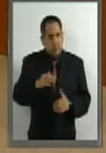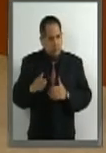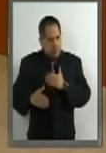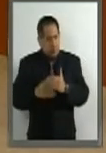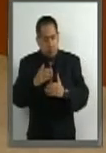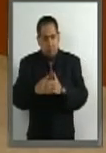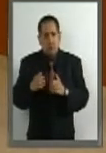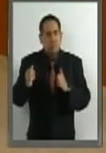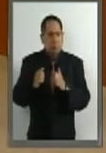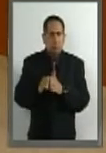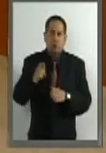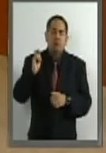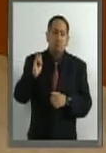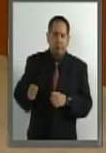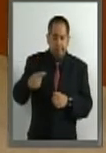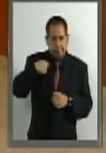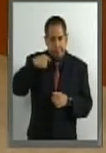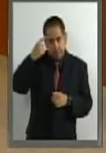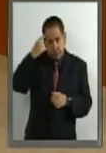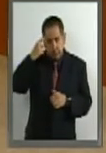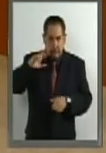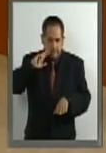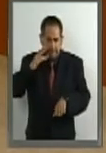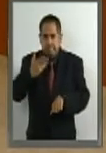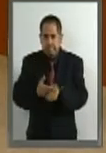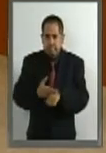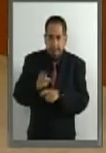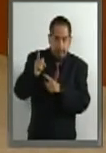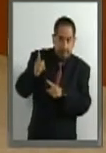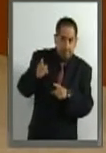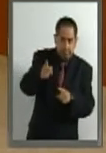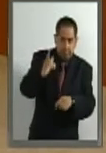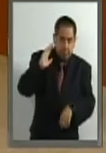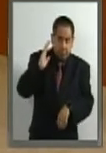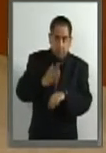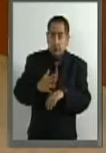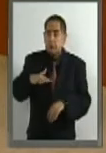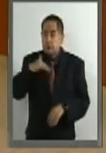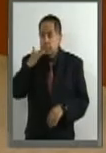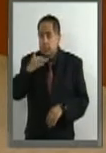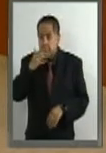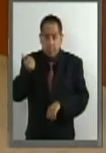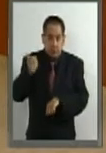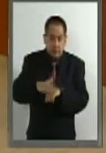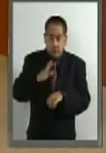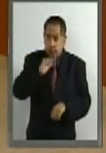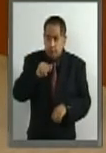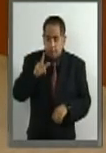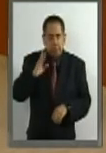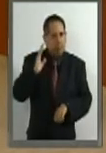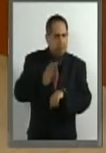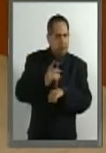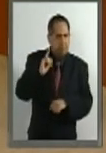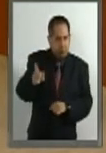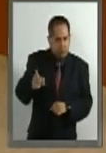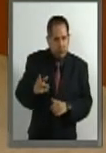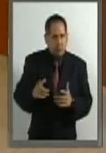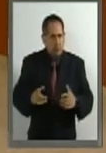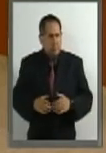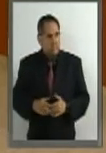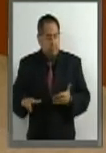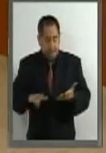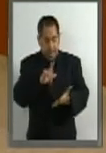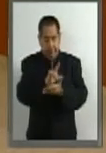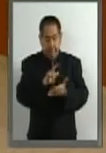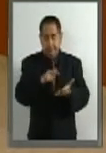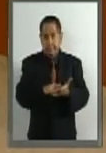a través de los cuales se establecen responsabilidades para quien cometan faltas administrativas. Y en ese sentido, la Ley General